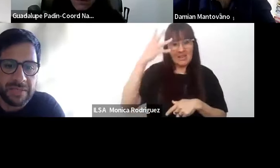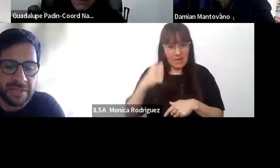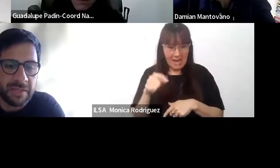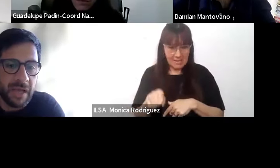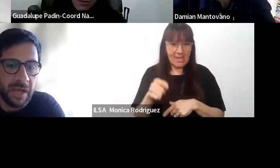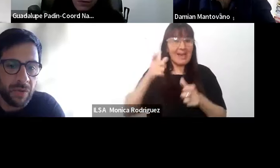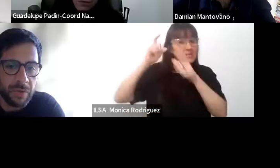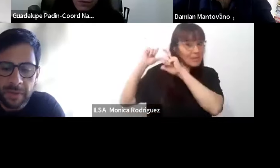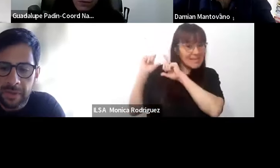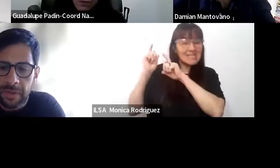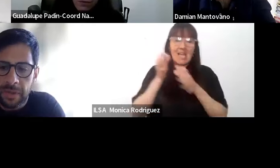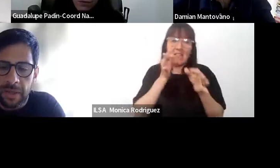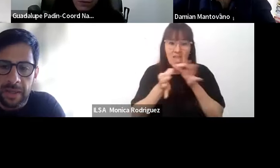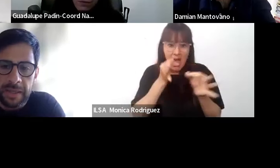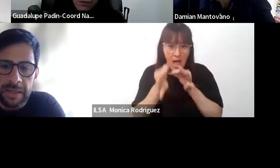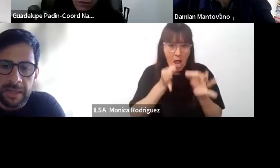Experiencias en Diálogo.